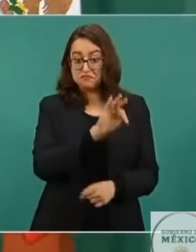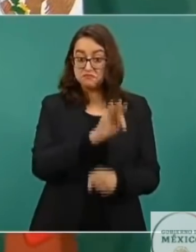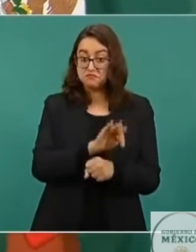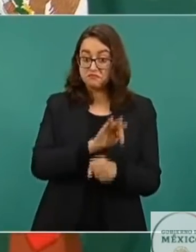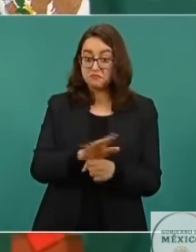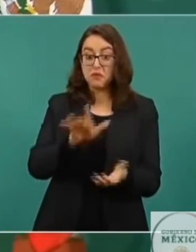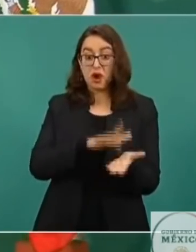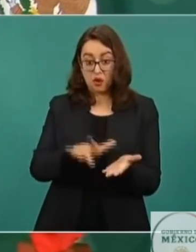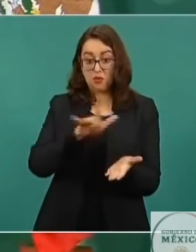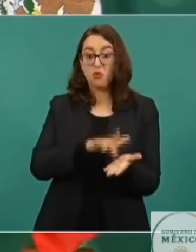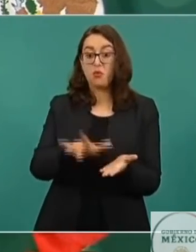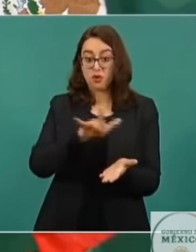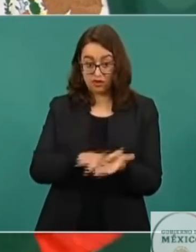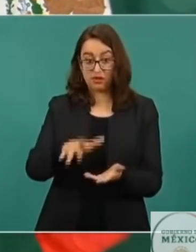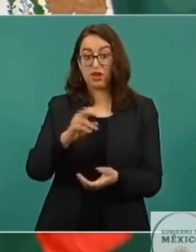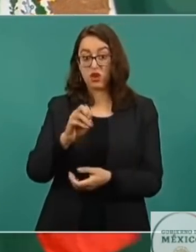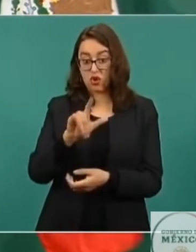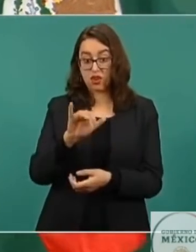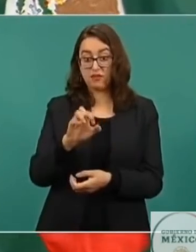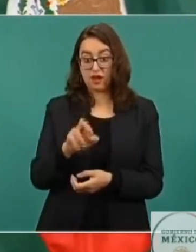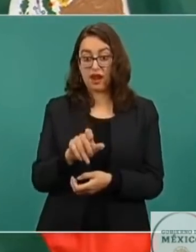ese atraco, ese saqueo.